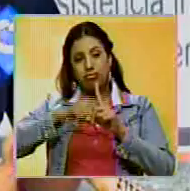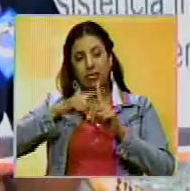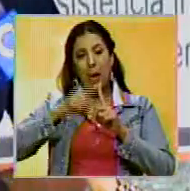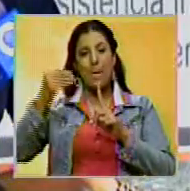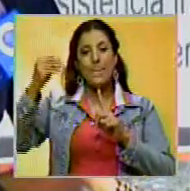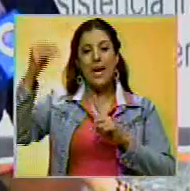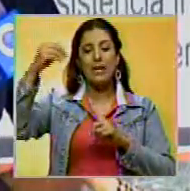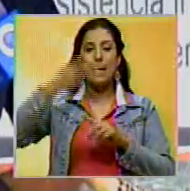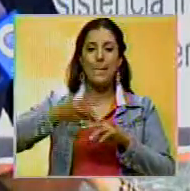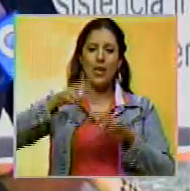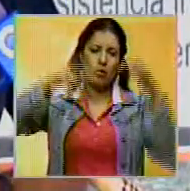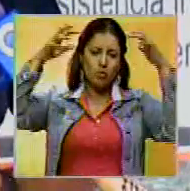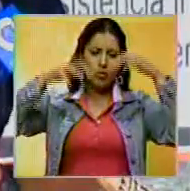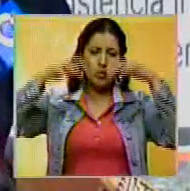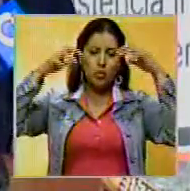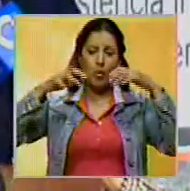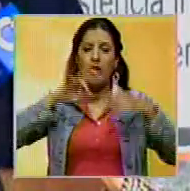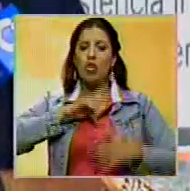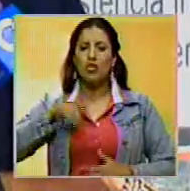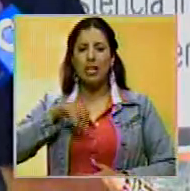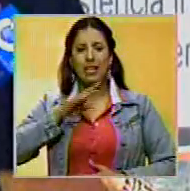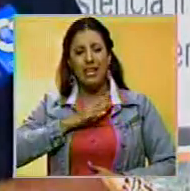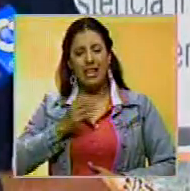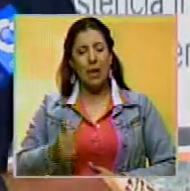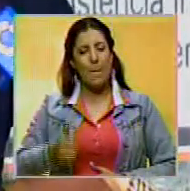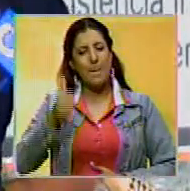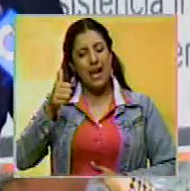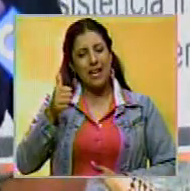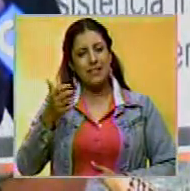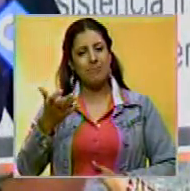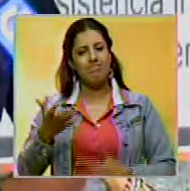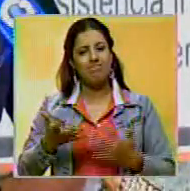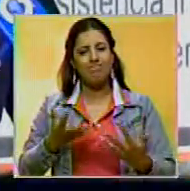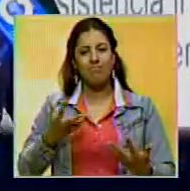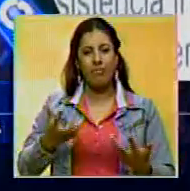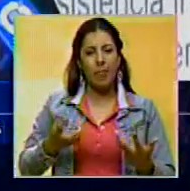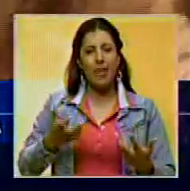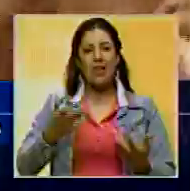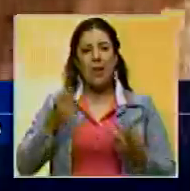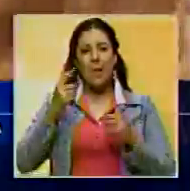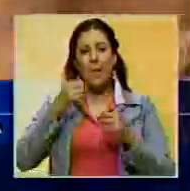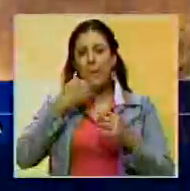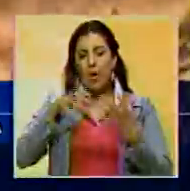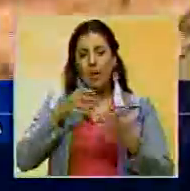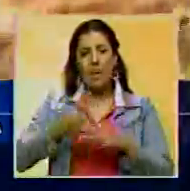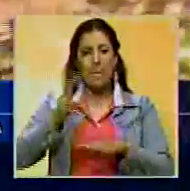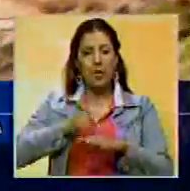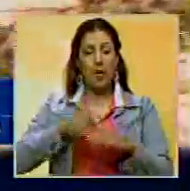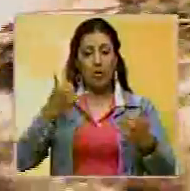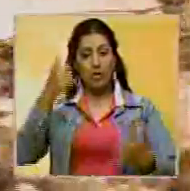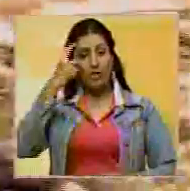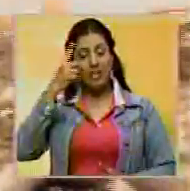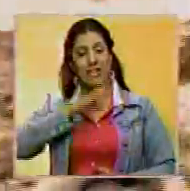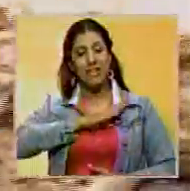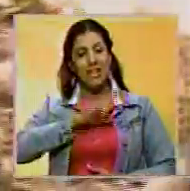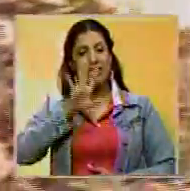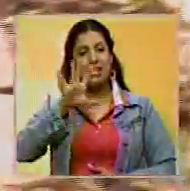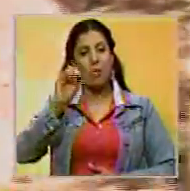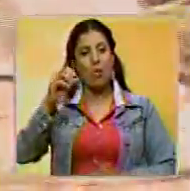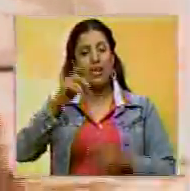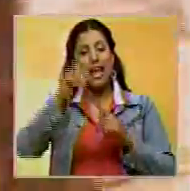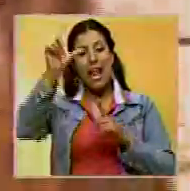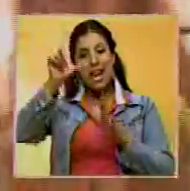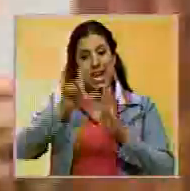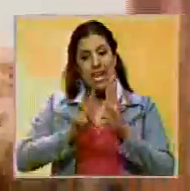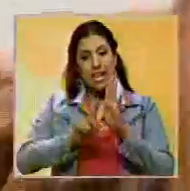el incremento de precipitaciones porque es donde tenemos el máximo pico. Hasta la fecha se han registrado 50